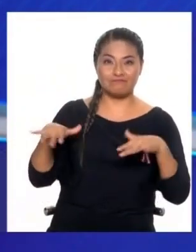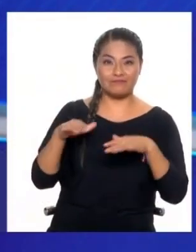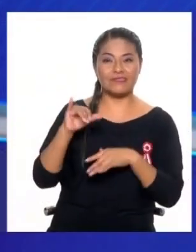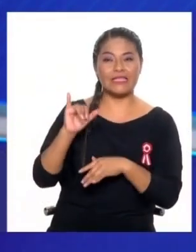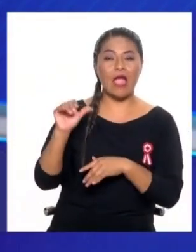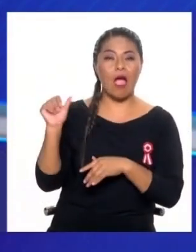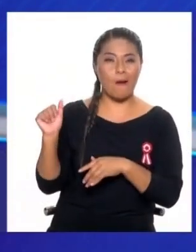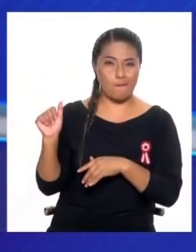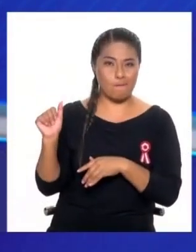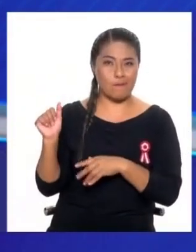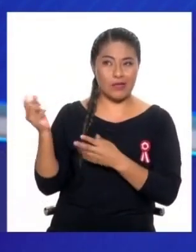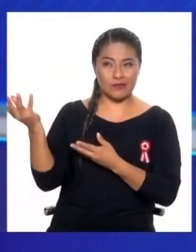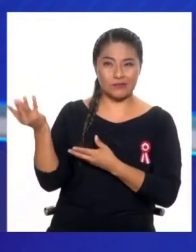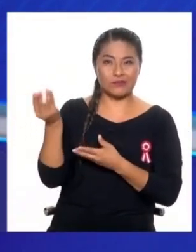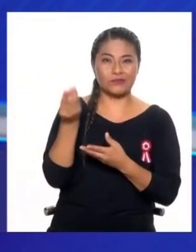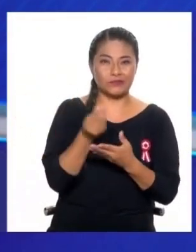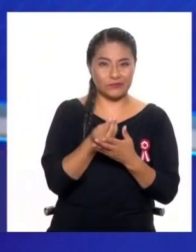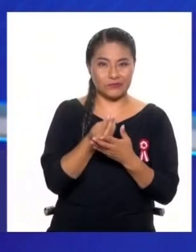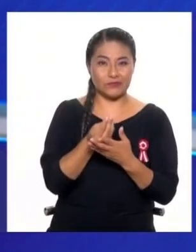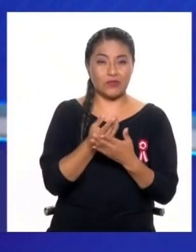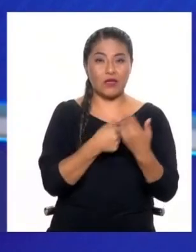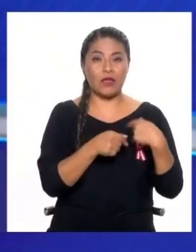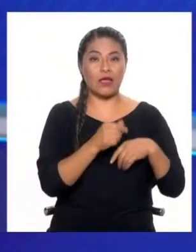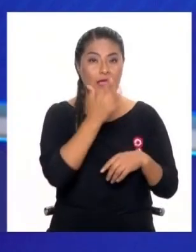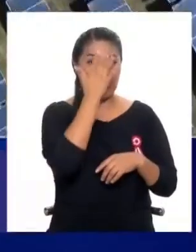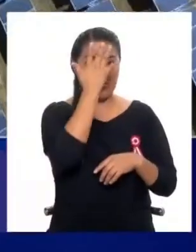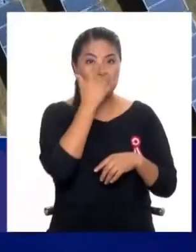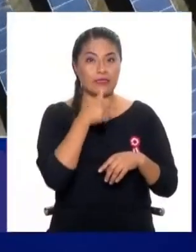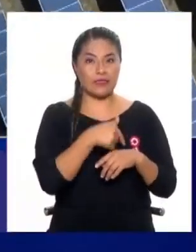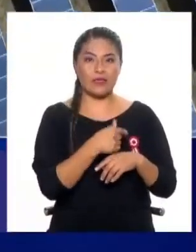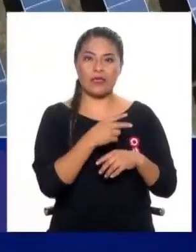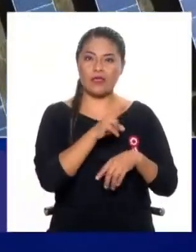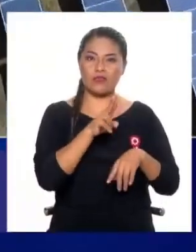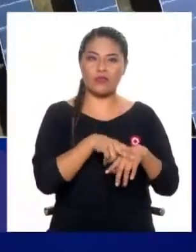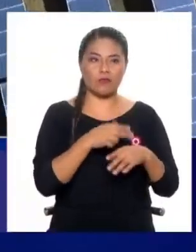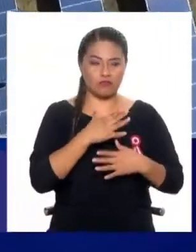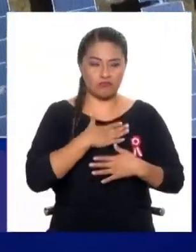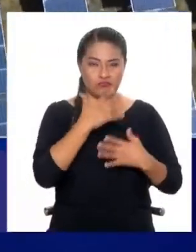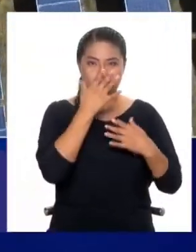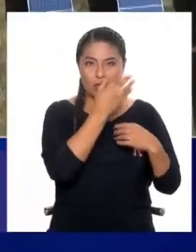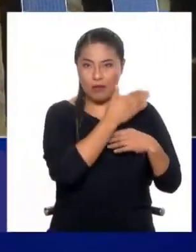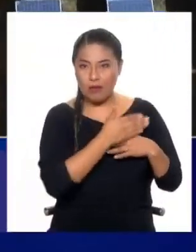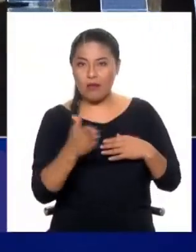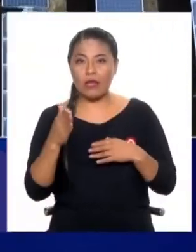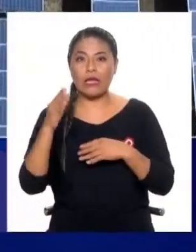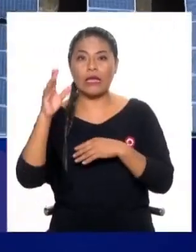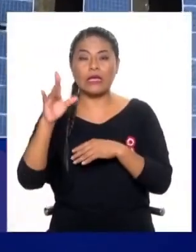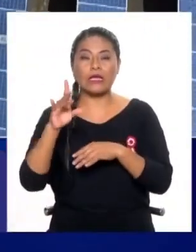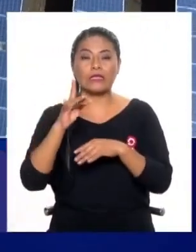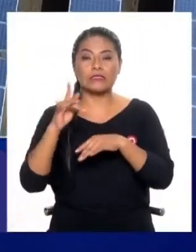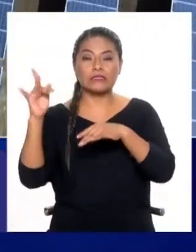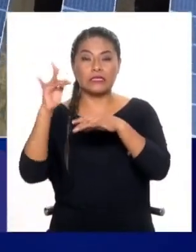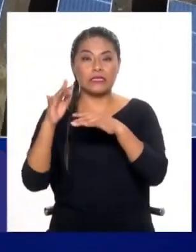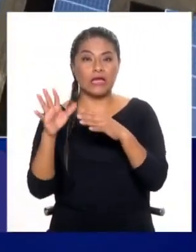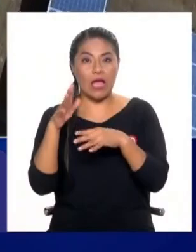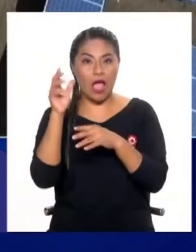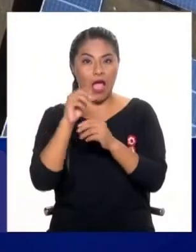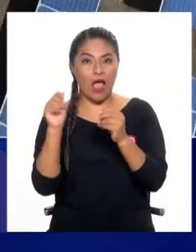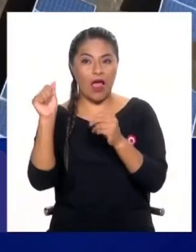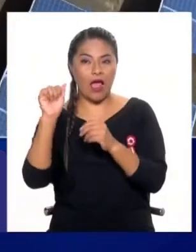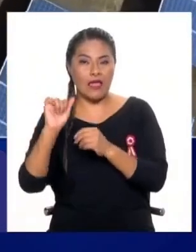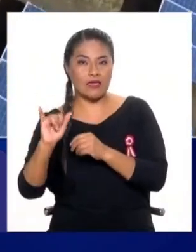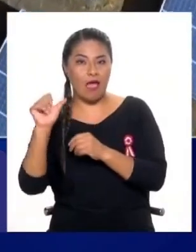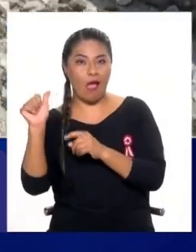viene muchísimo después de la inteligencia natural. Si no tienes inteligencia natural, no te metas a hablar de inteligencia